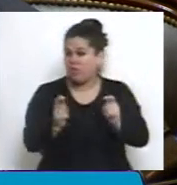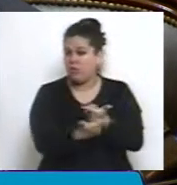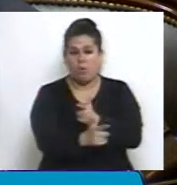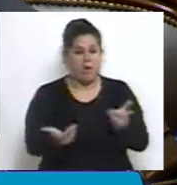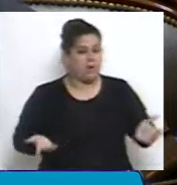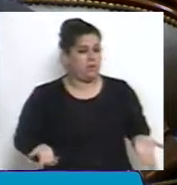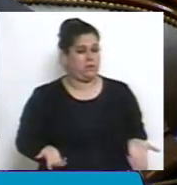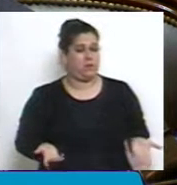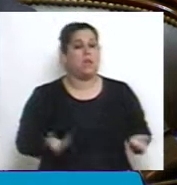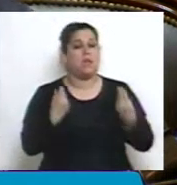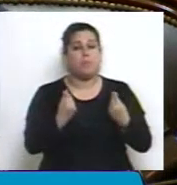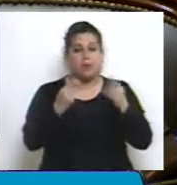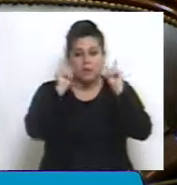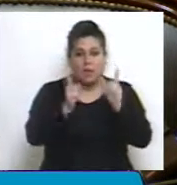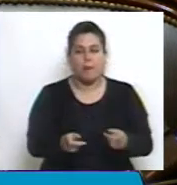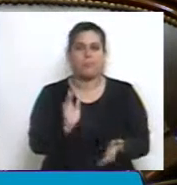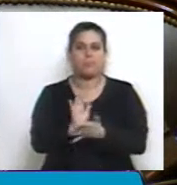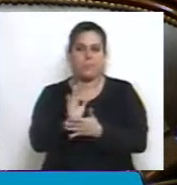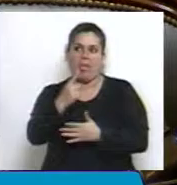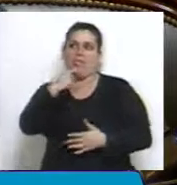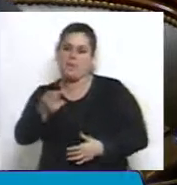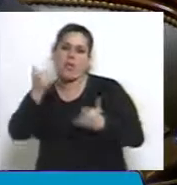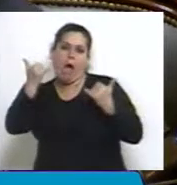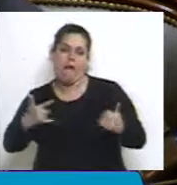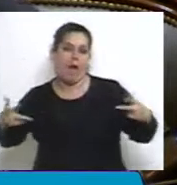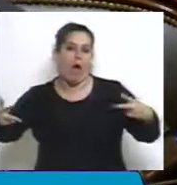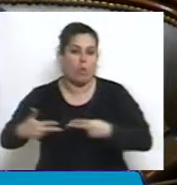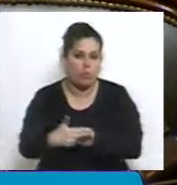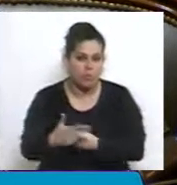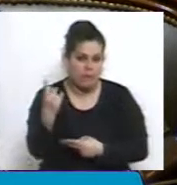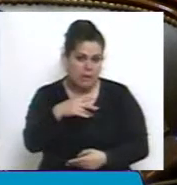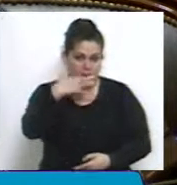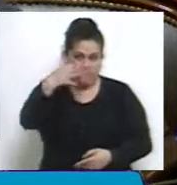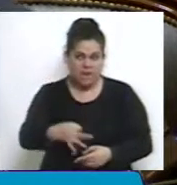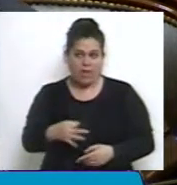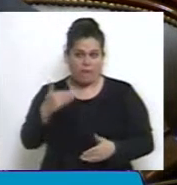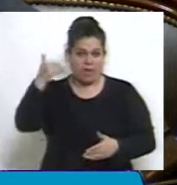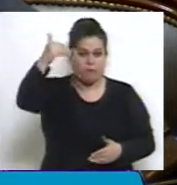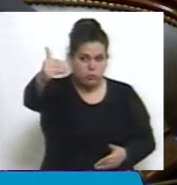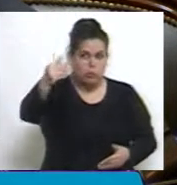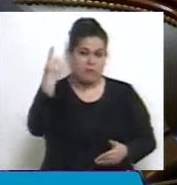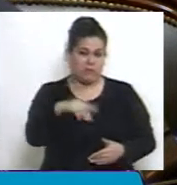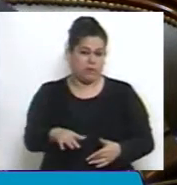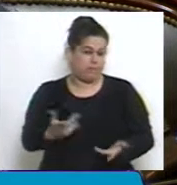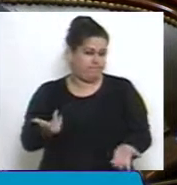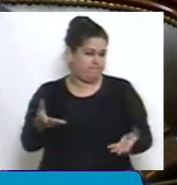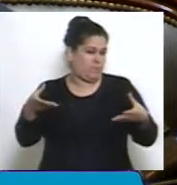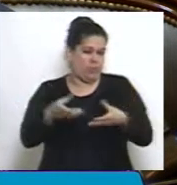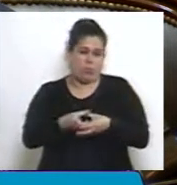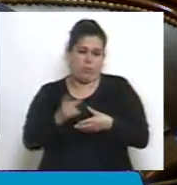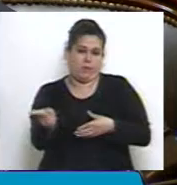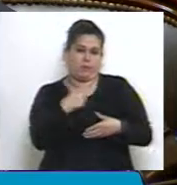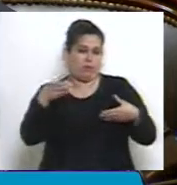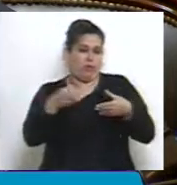y porque insinúa un ajuste marcado hacia adelante, es que el interbloque del